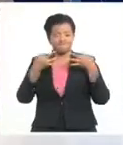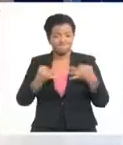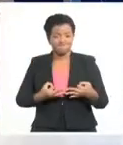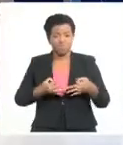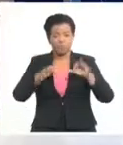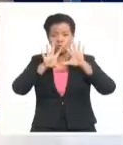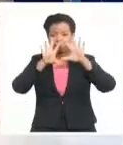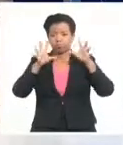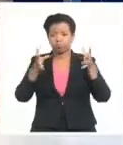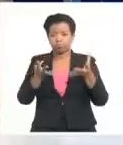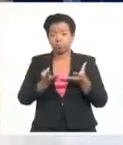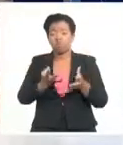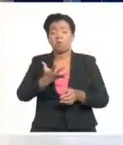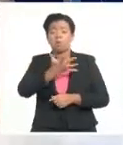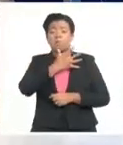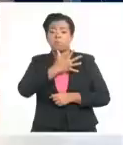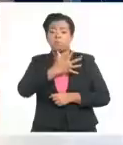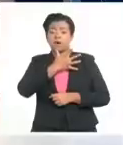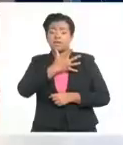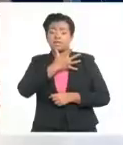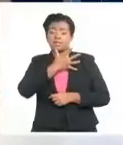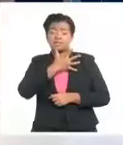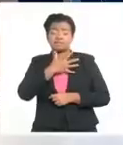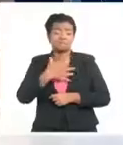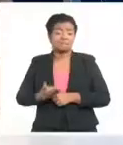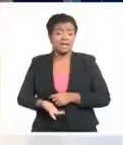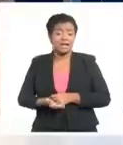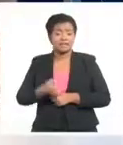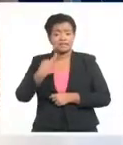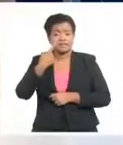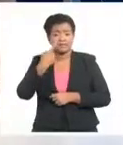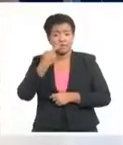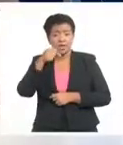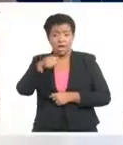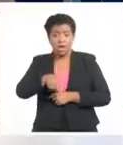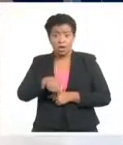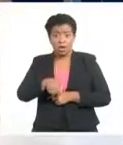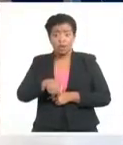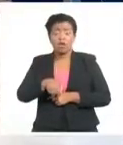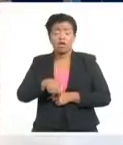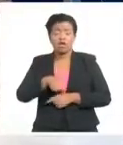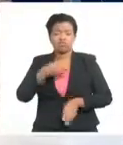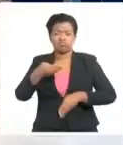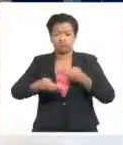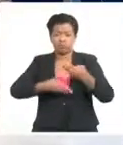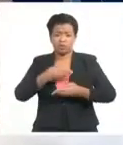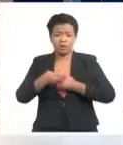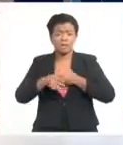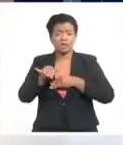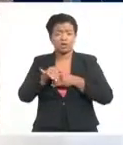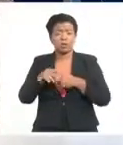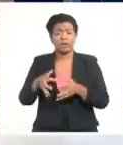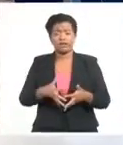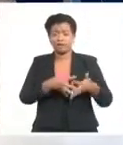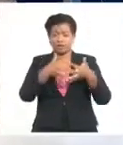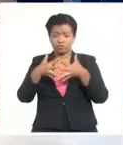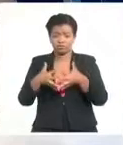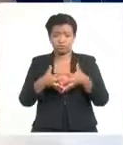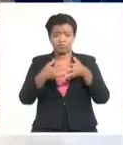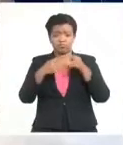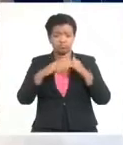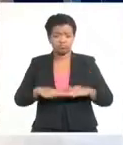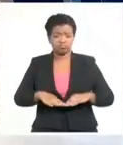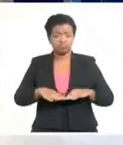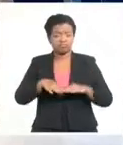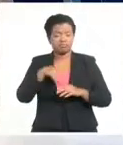apuntan a lo que parece inevitable. Un mundo multipolar y un quiebre de la hegemonía estadounidense. Y una de las señales